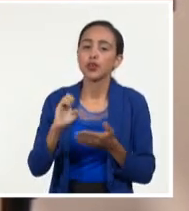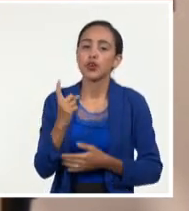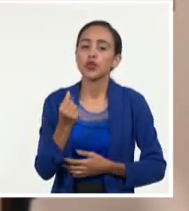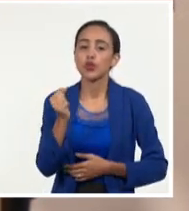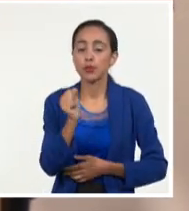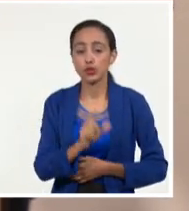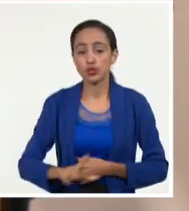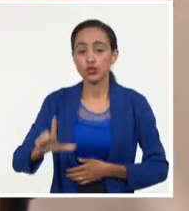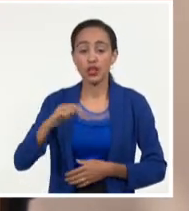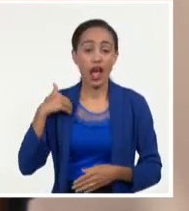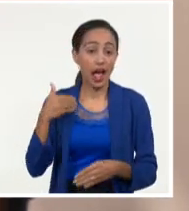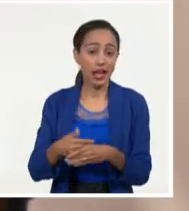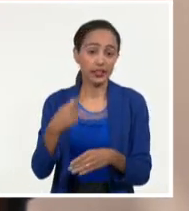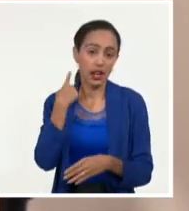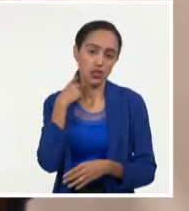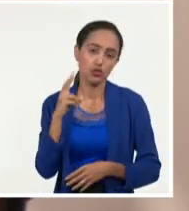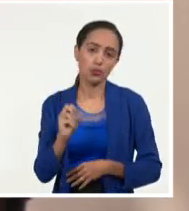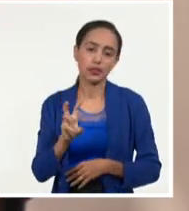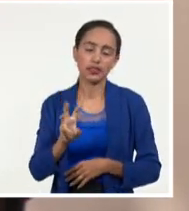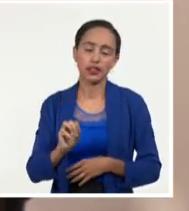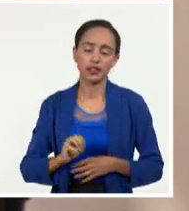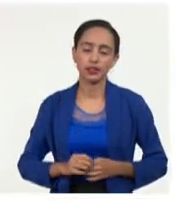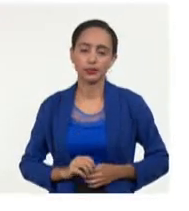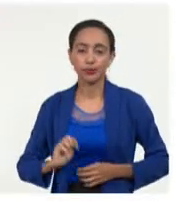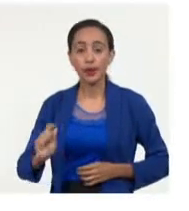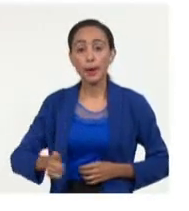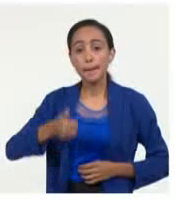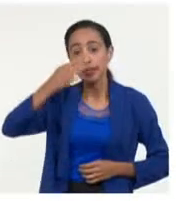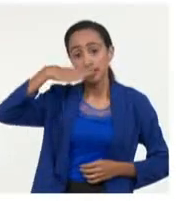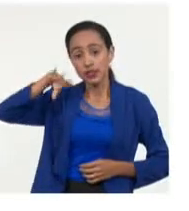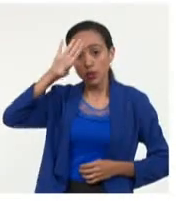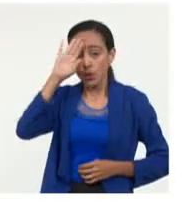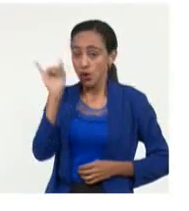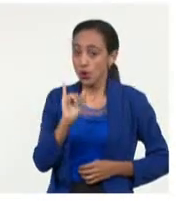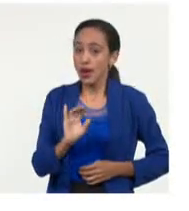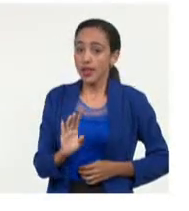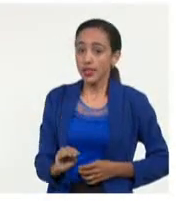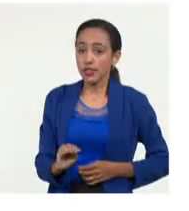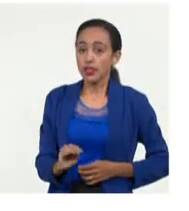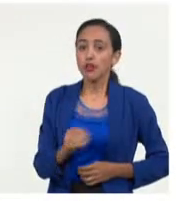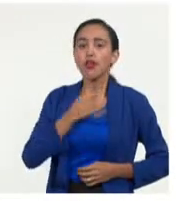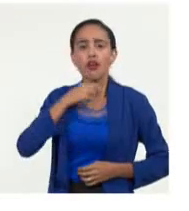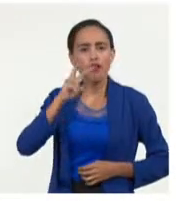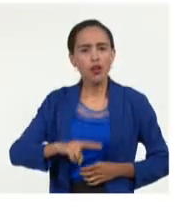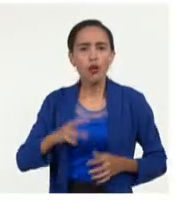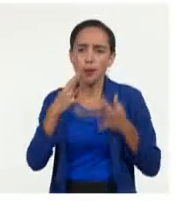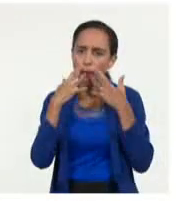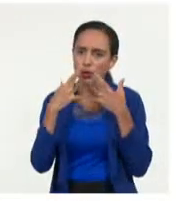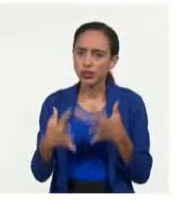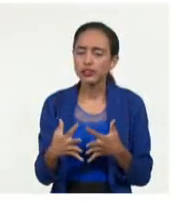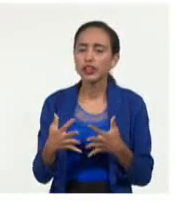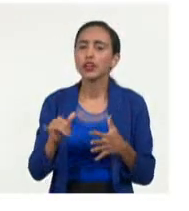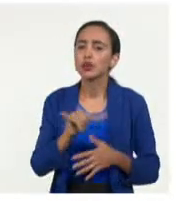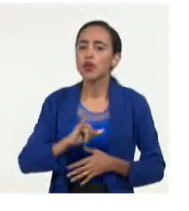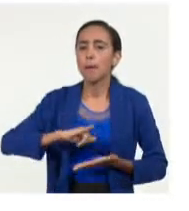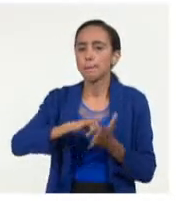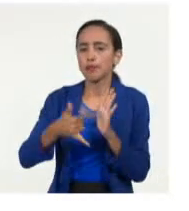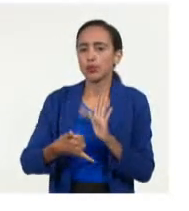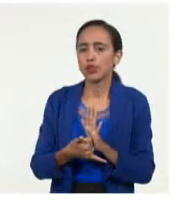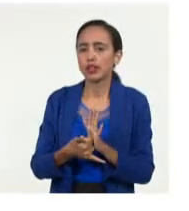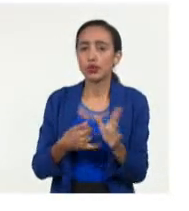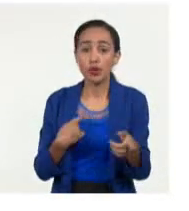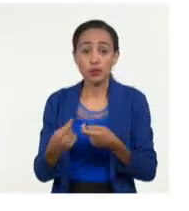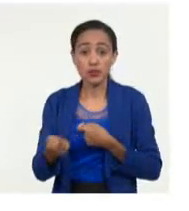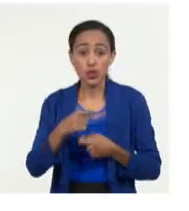Social hasta el año 2030. El presidente cubano también destacó que se evaluó la importancia de incrementar los proyectos de